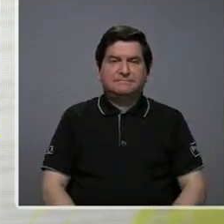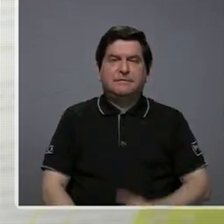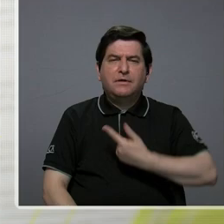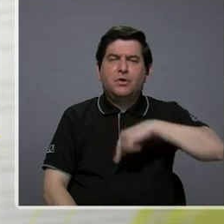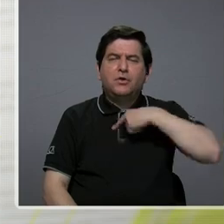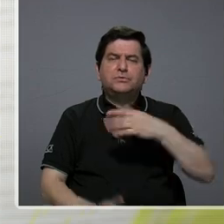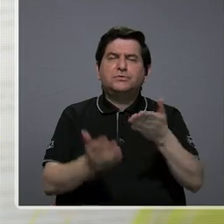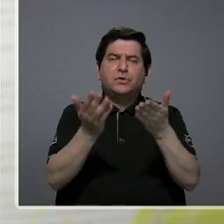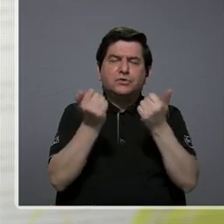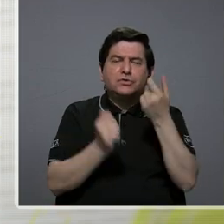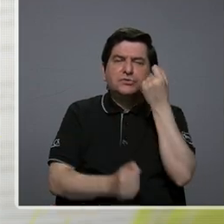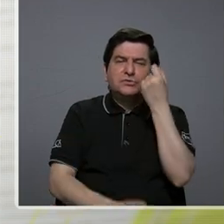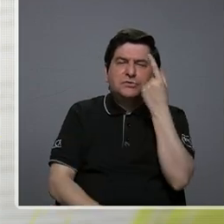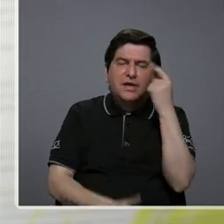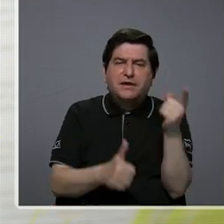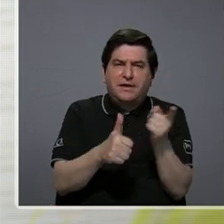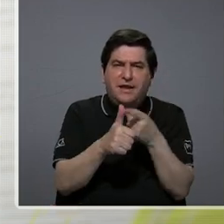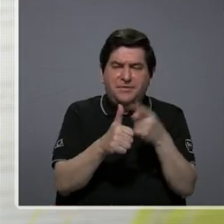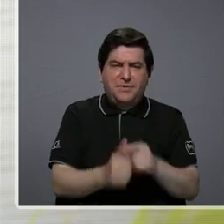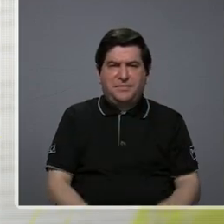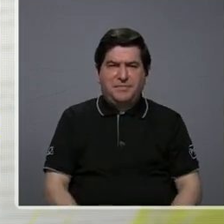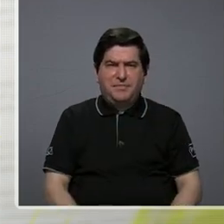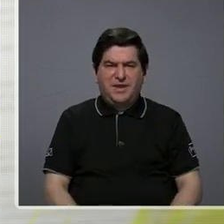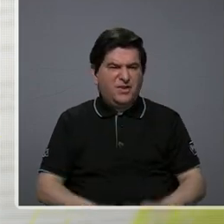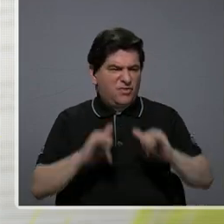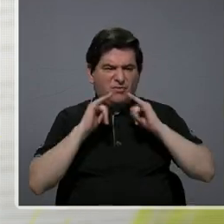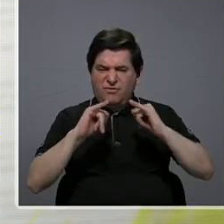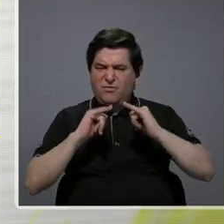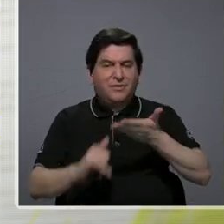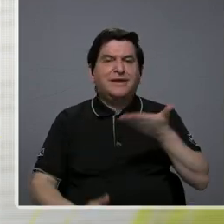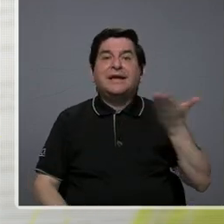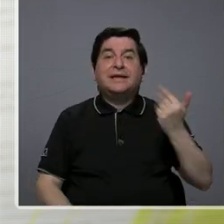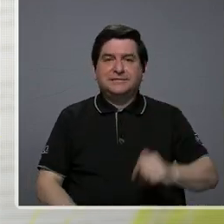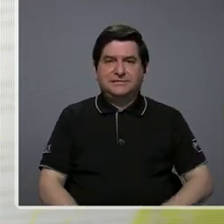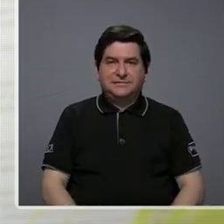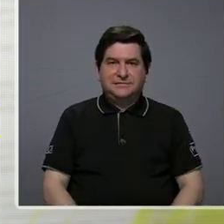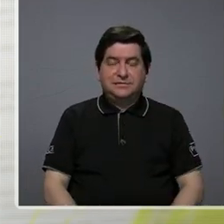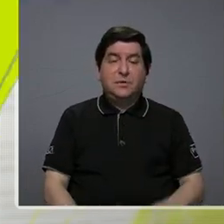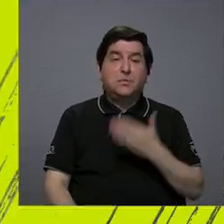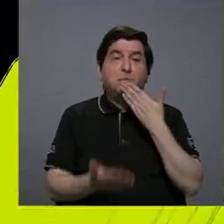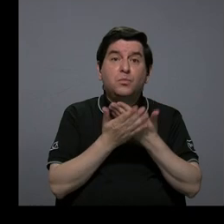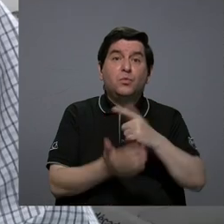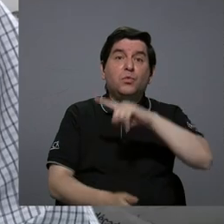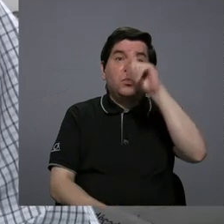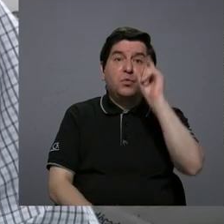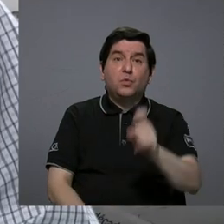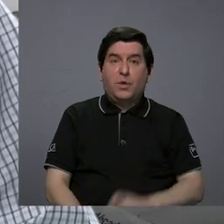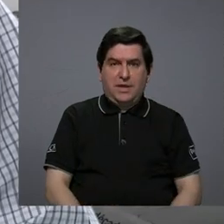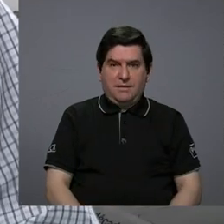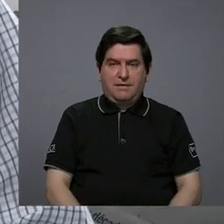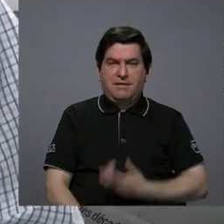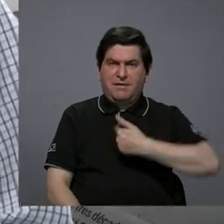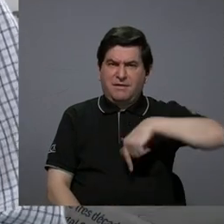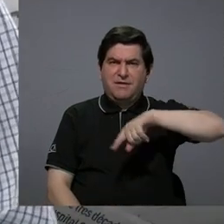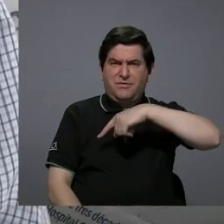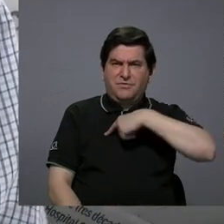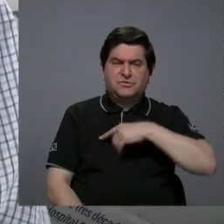entender primero qué se entiende por desigualdad. Sí, esa es una muy buena pregunta, porque estamos más